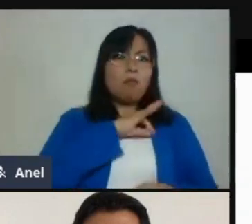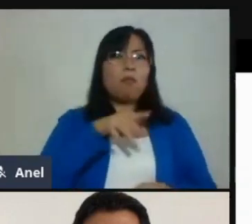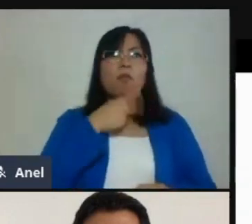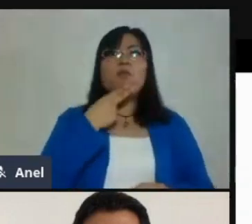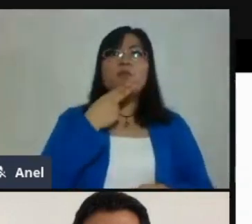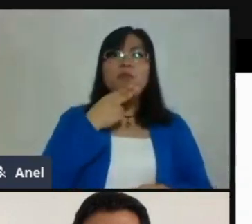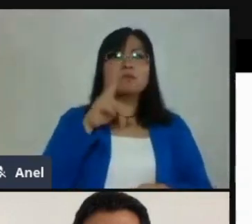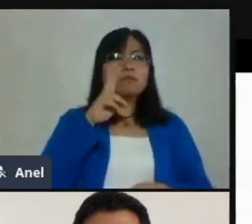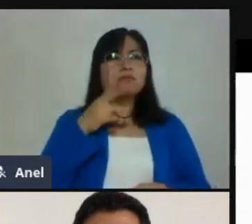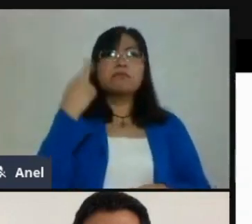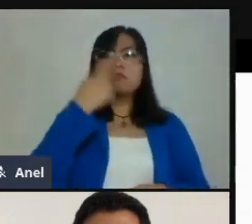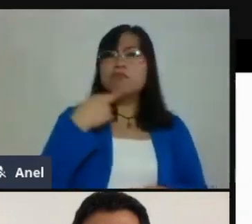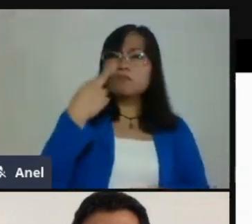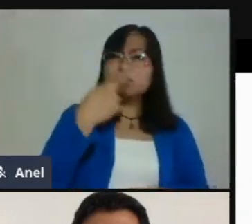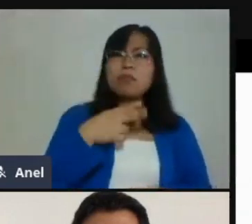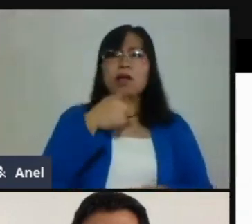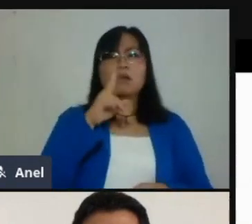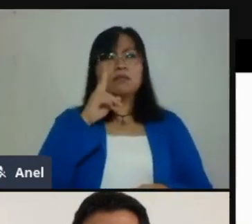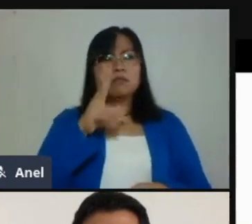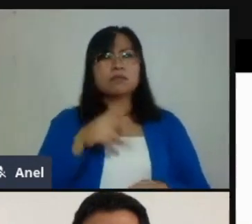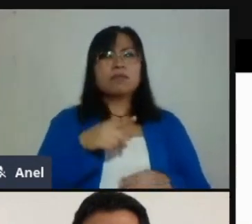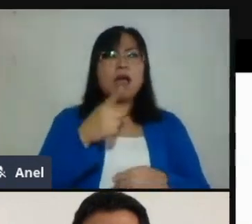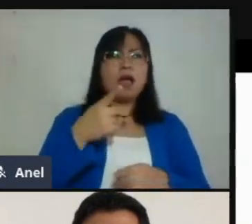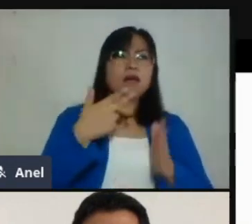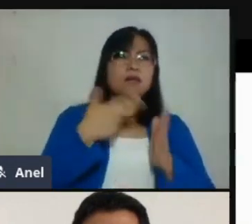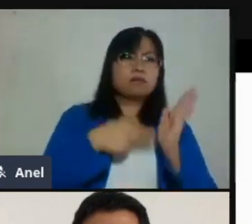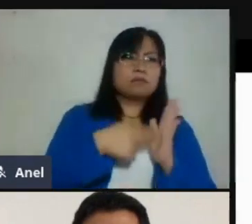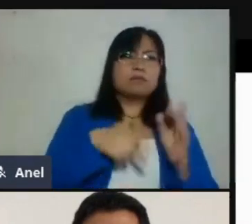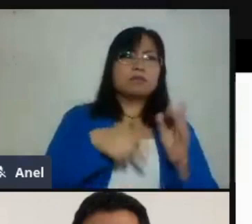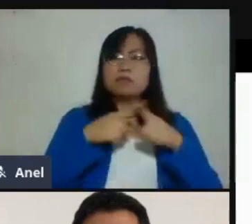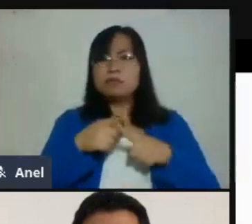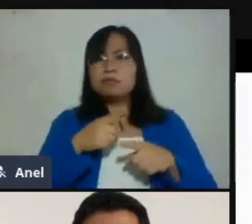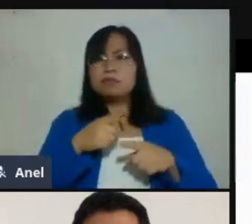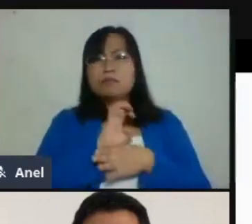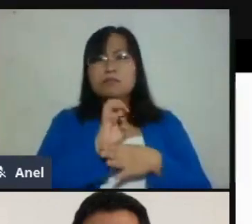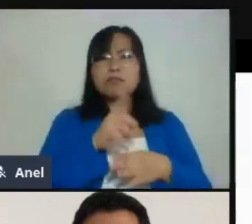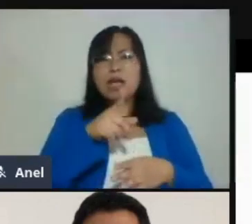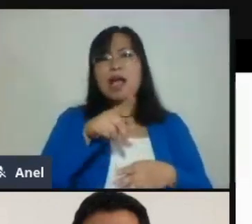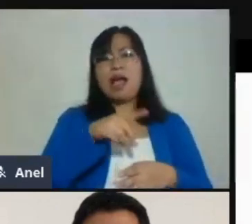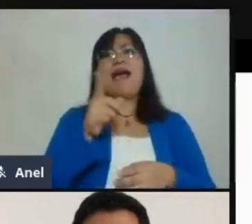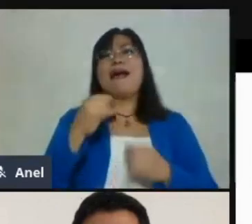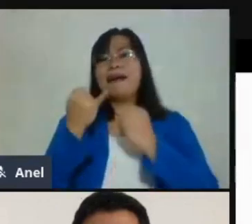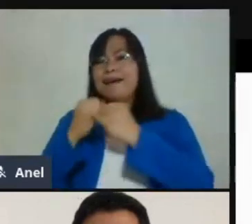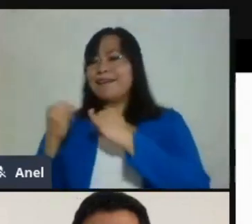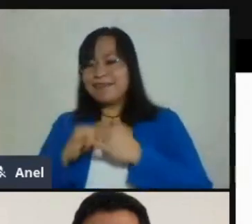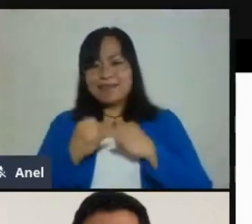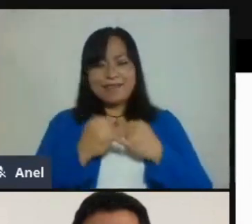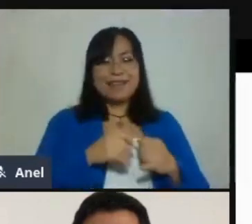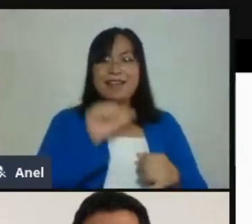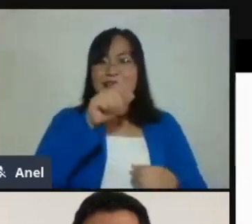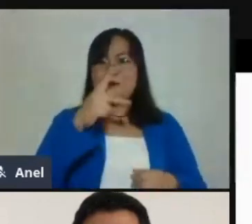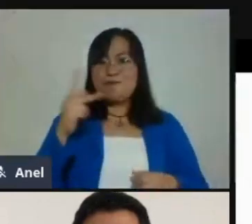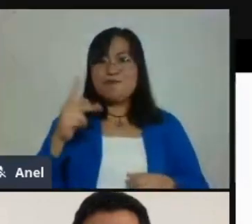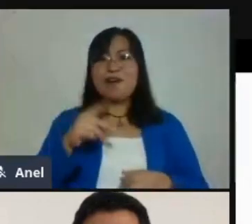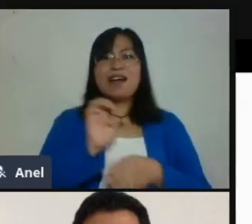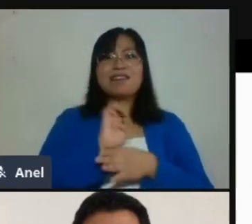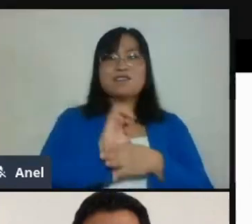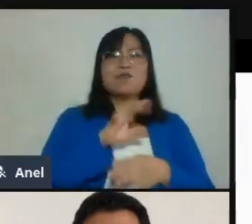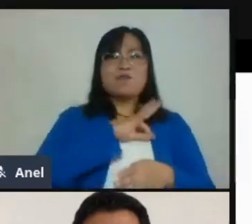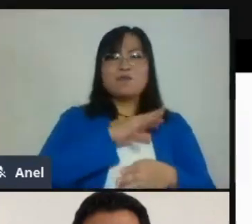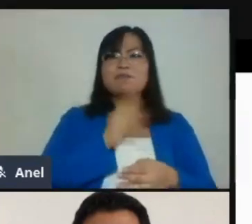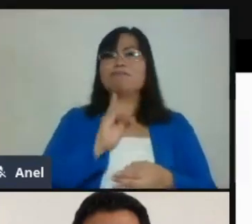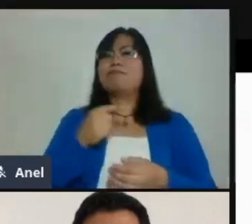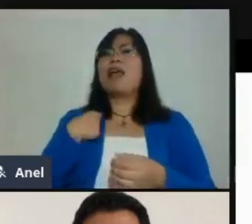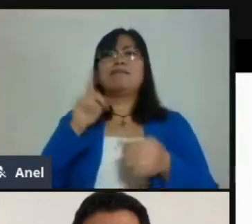gratuita y puede ir revisando cada herramienta de manera individual, ¿no? Entonces, si tienen una pregunta sobre Classroom, pueden ir